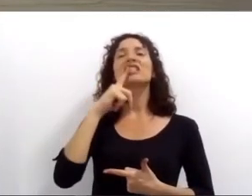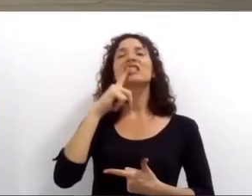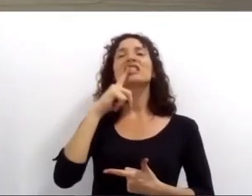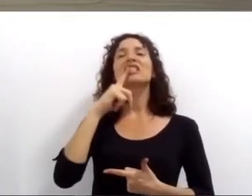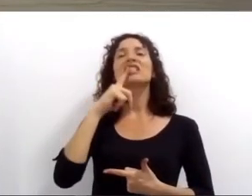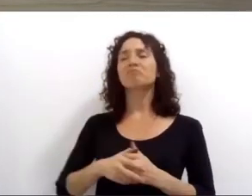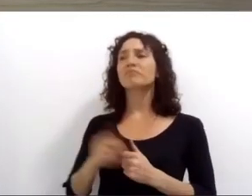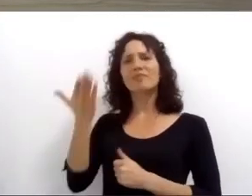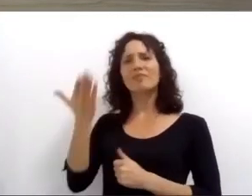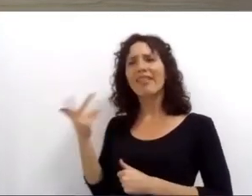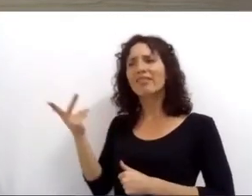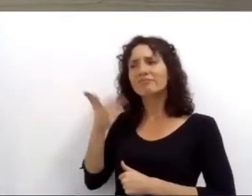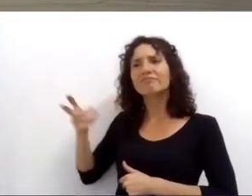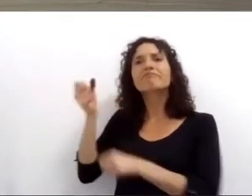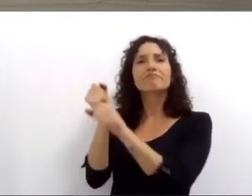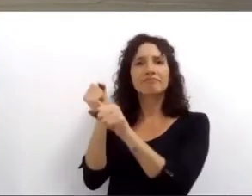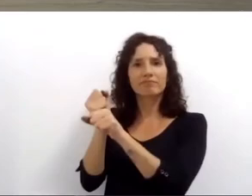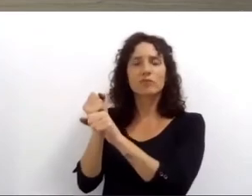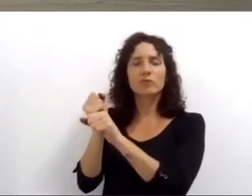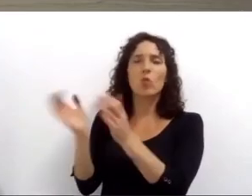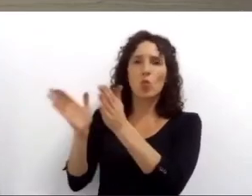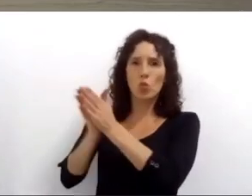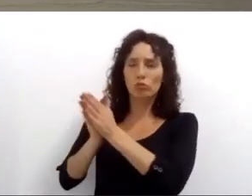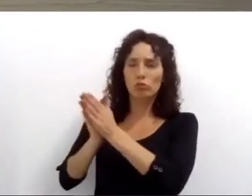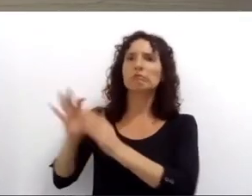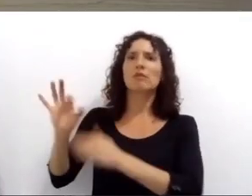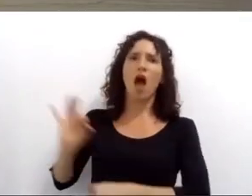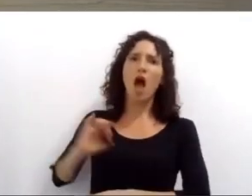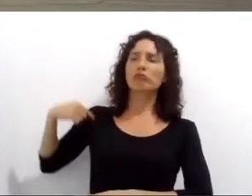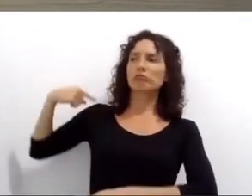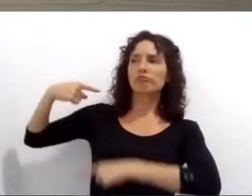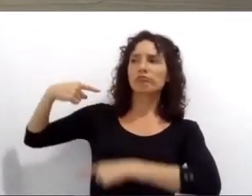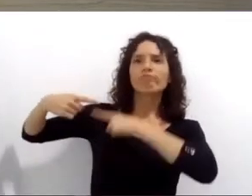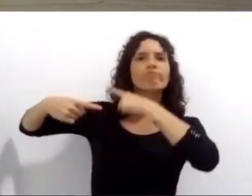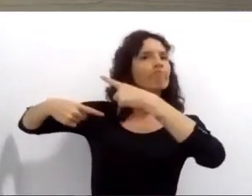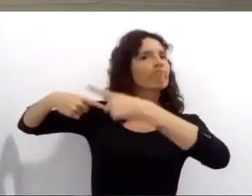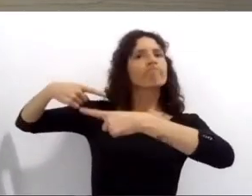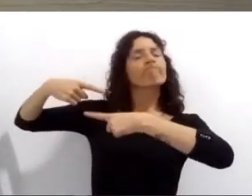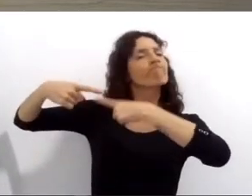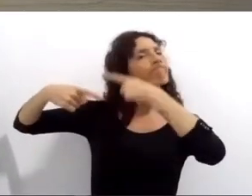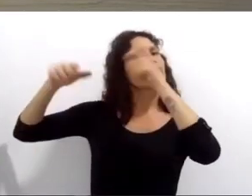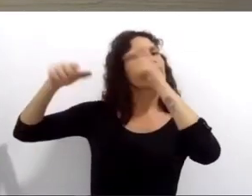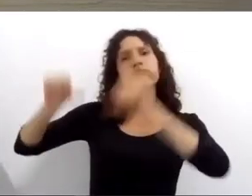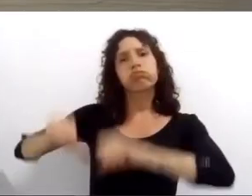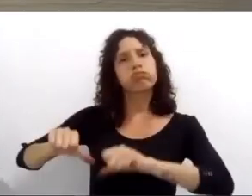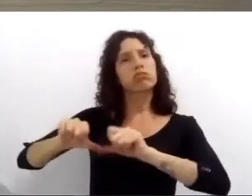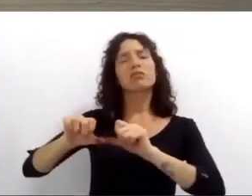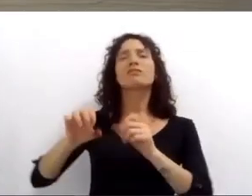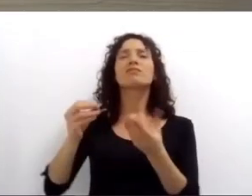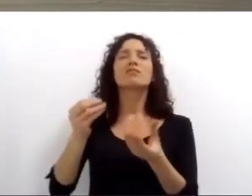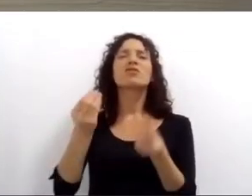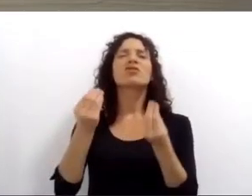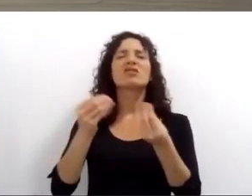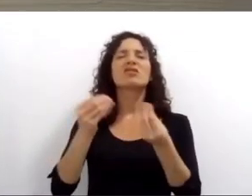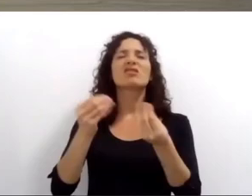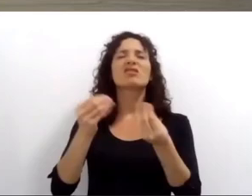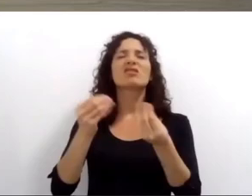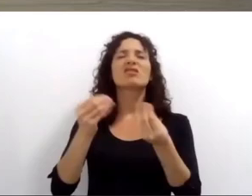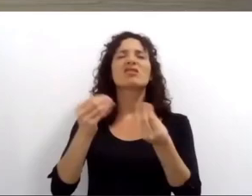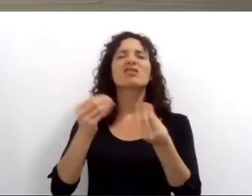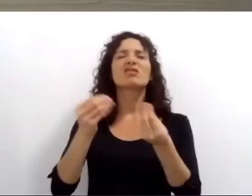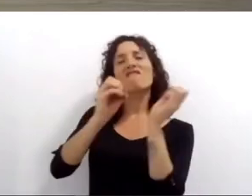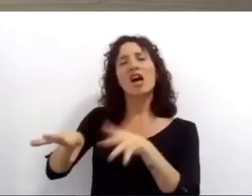pasaron muchos años pero no pudimos avanzar en el cumplimiento efectivo de las ordenanzas de basura cero mi